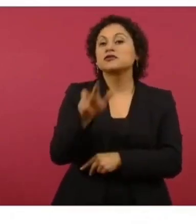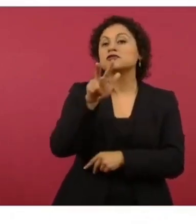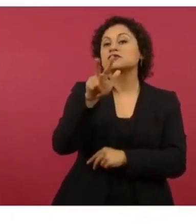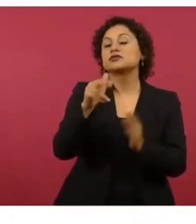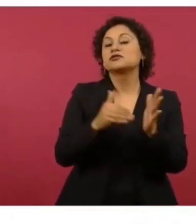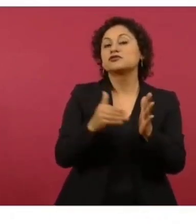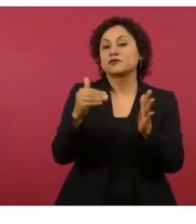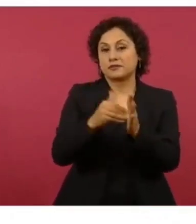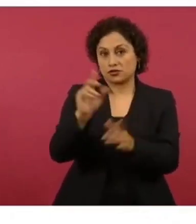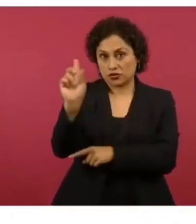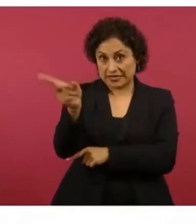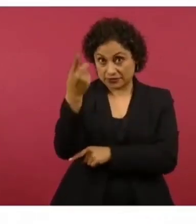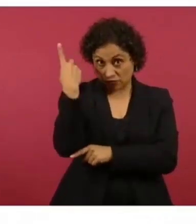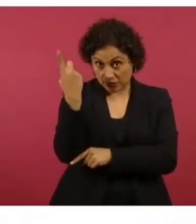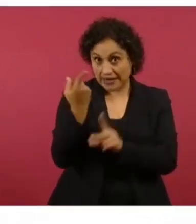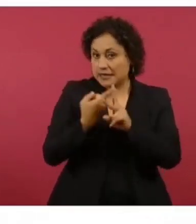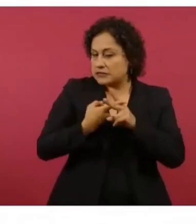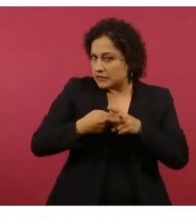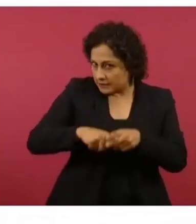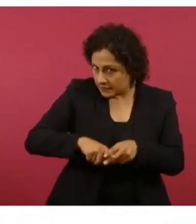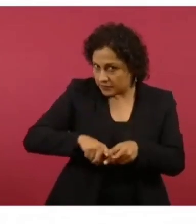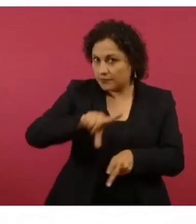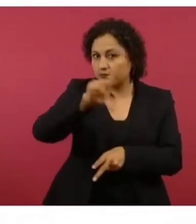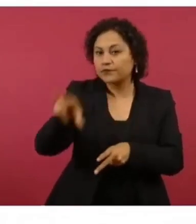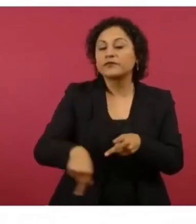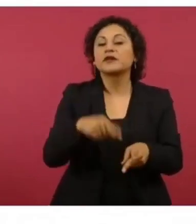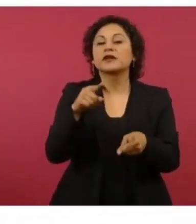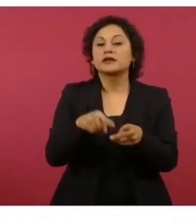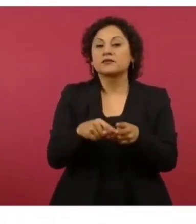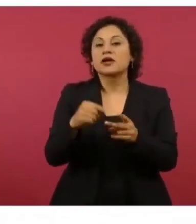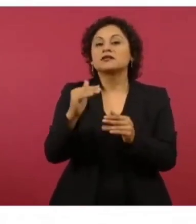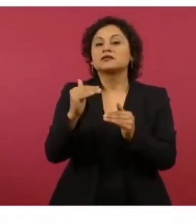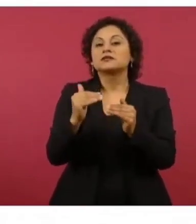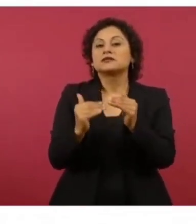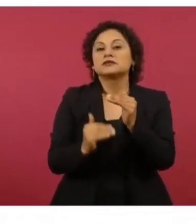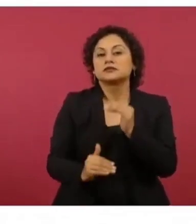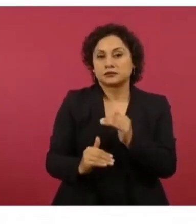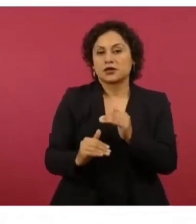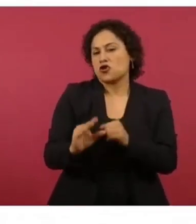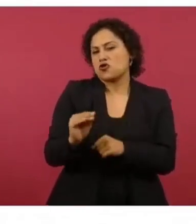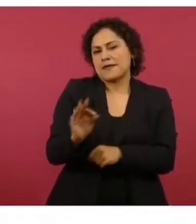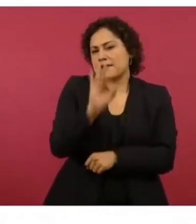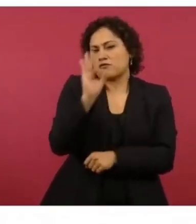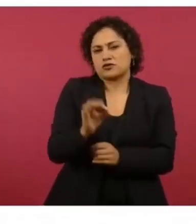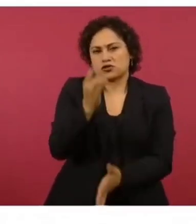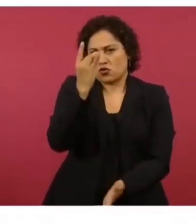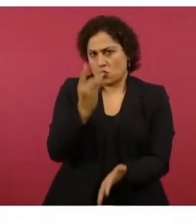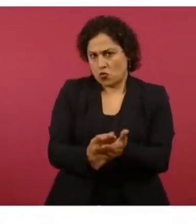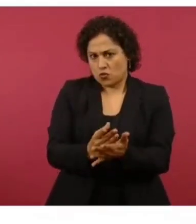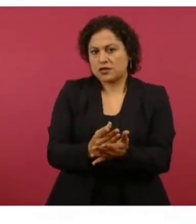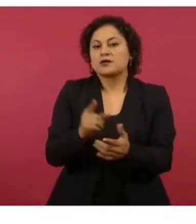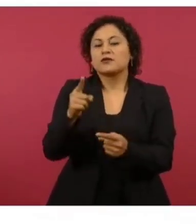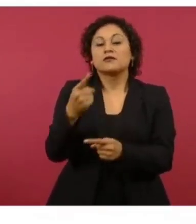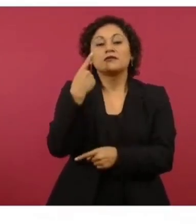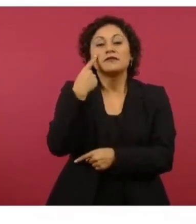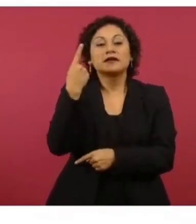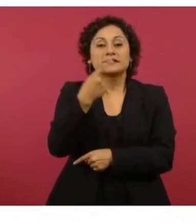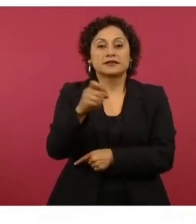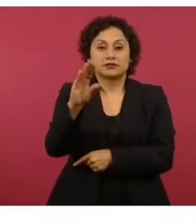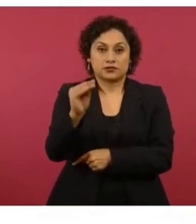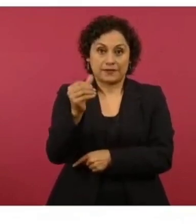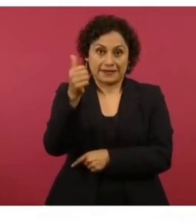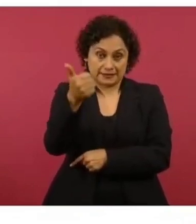de dólares que costó el avión. De ahí solamente el 90% se va a mantener porque el 10% de precio, dándonos esto de valor al